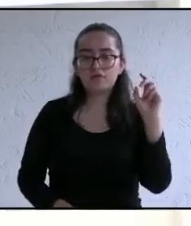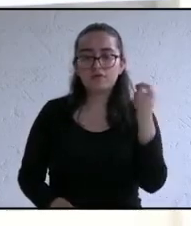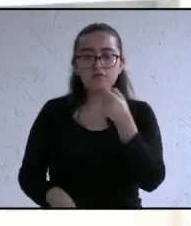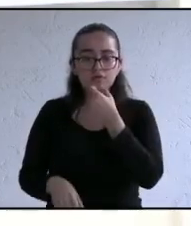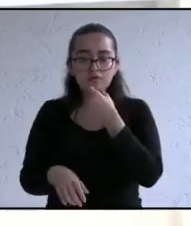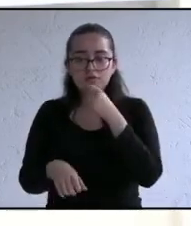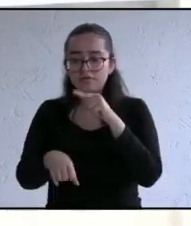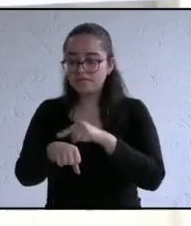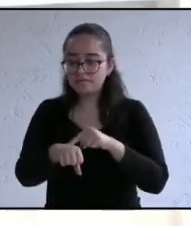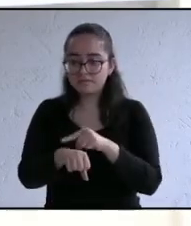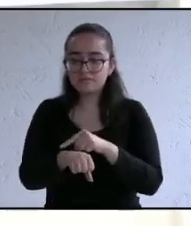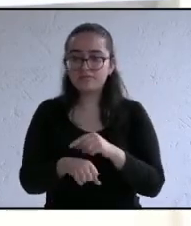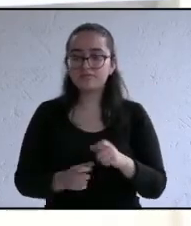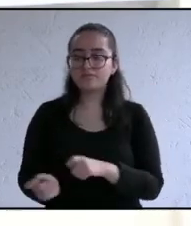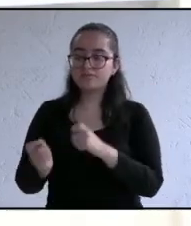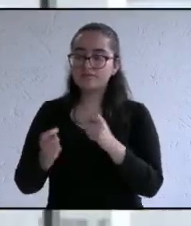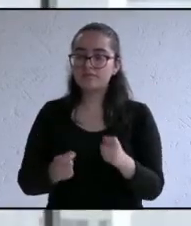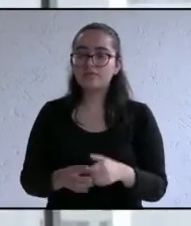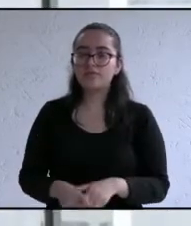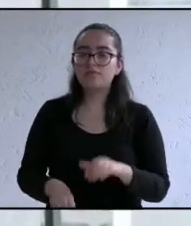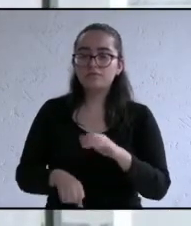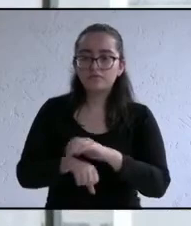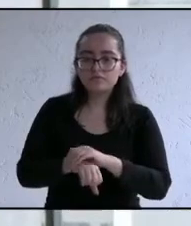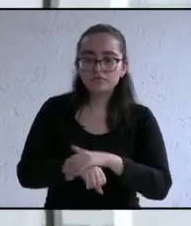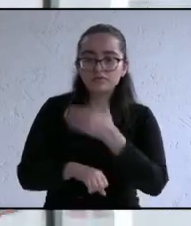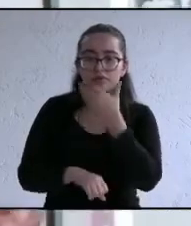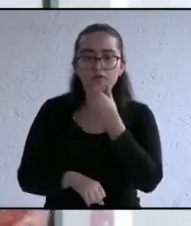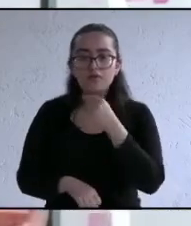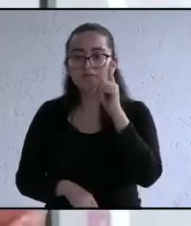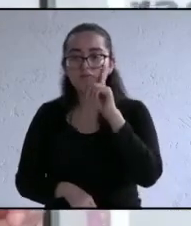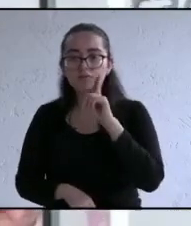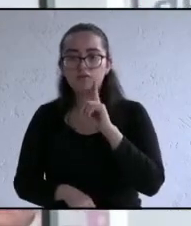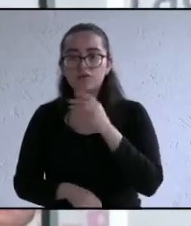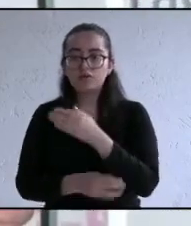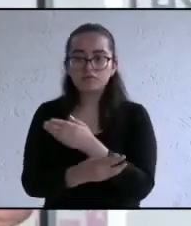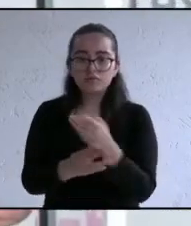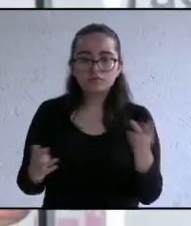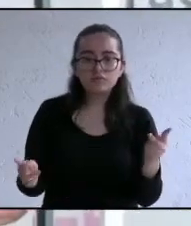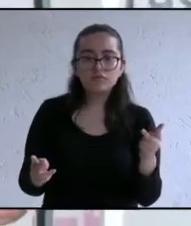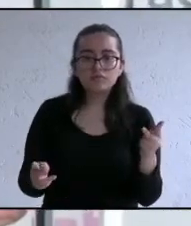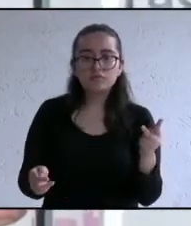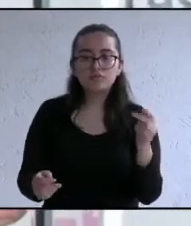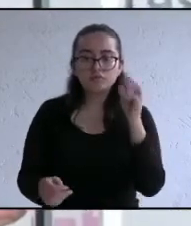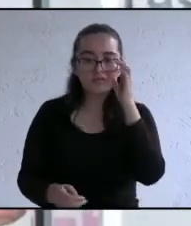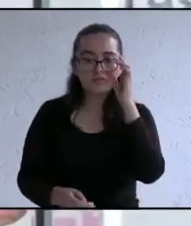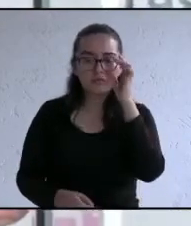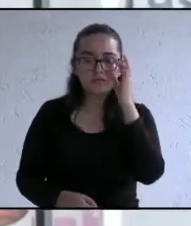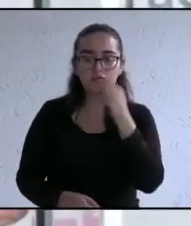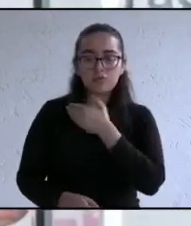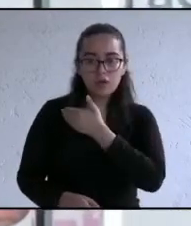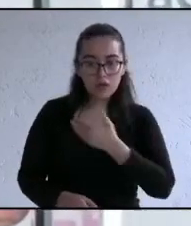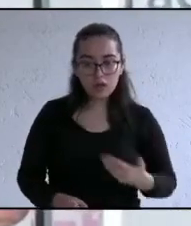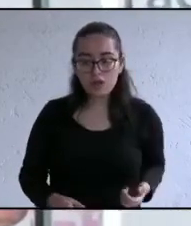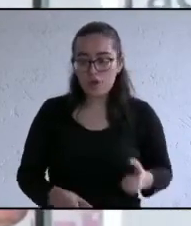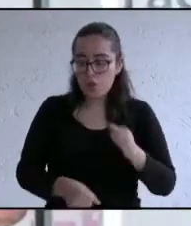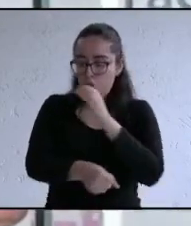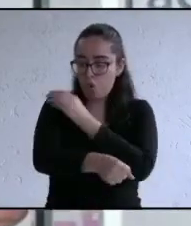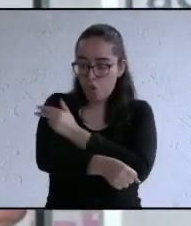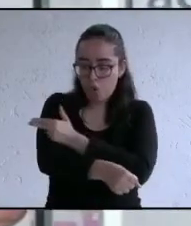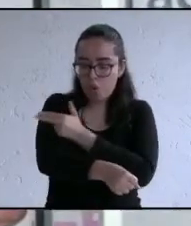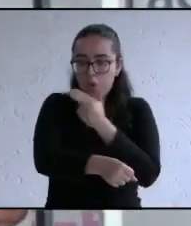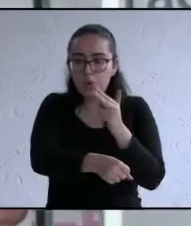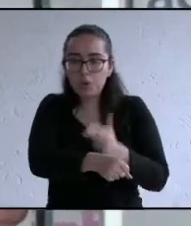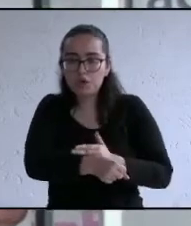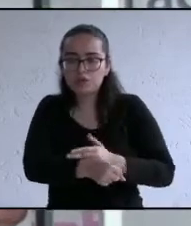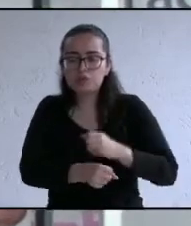conclusiones y despedida adelante candidato amigos y amigas de Actopan tienen al candidato más honesto del mundo el